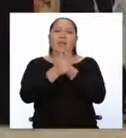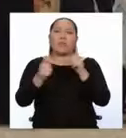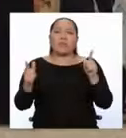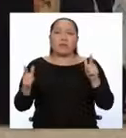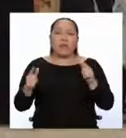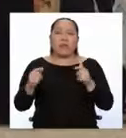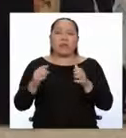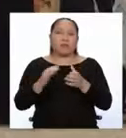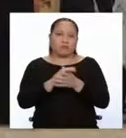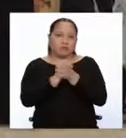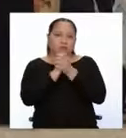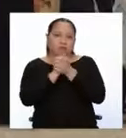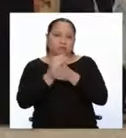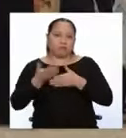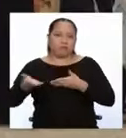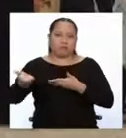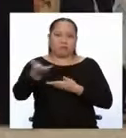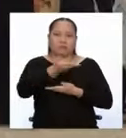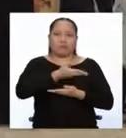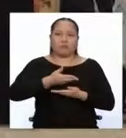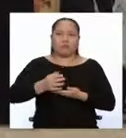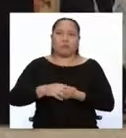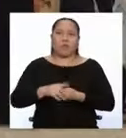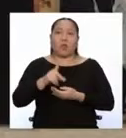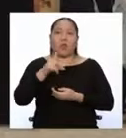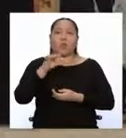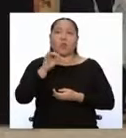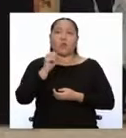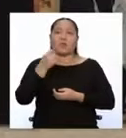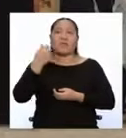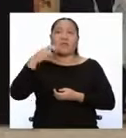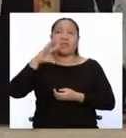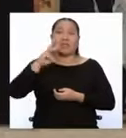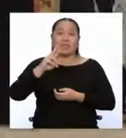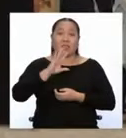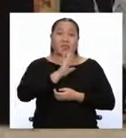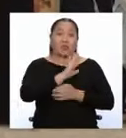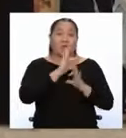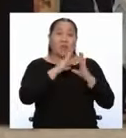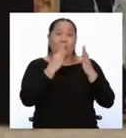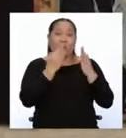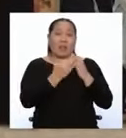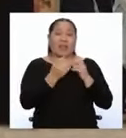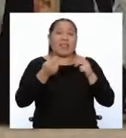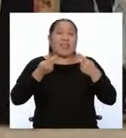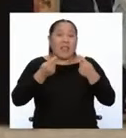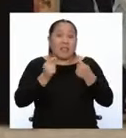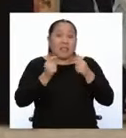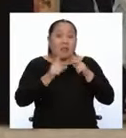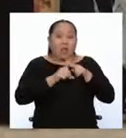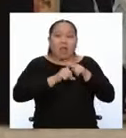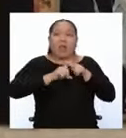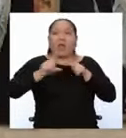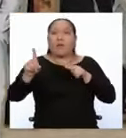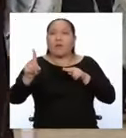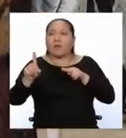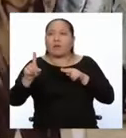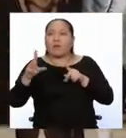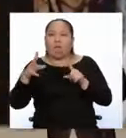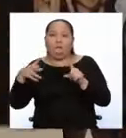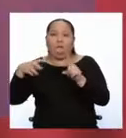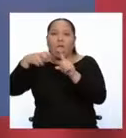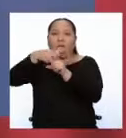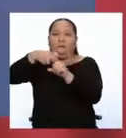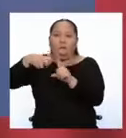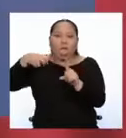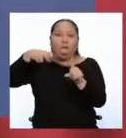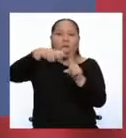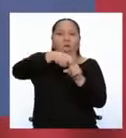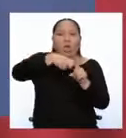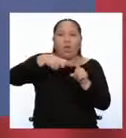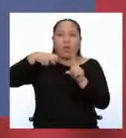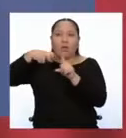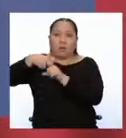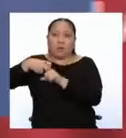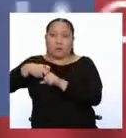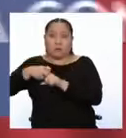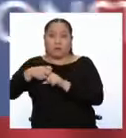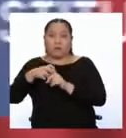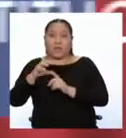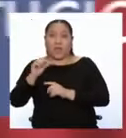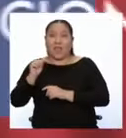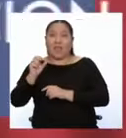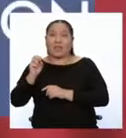Por otro lado, Luis XVI y su familia intentaron fugar, pero fueron capturados y después de una larga lucha, la Asamblea